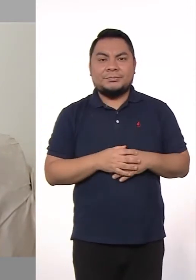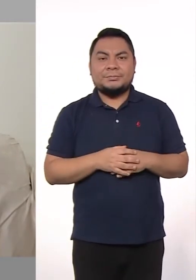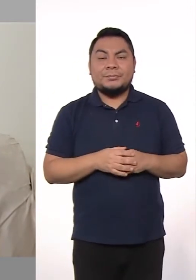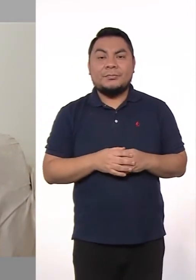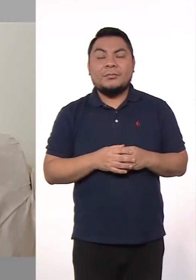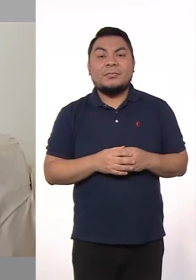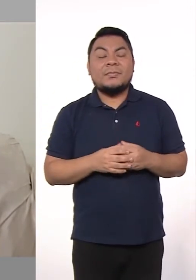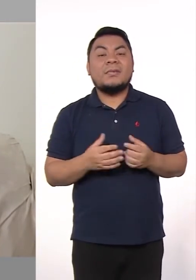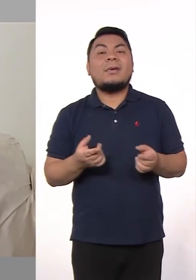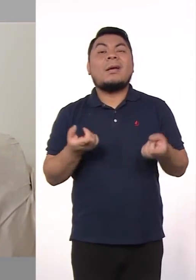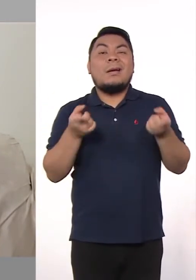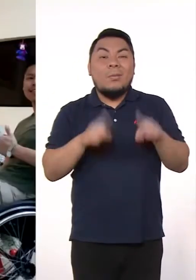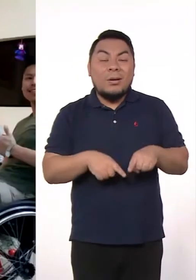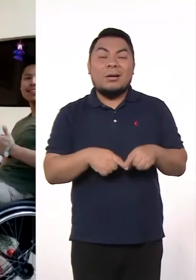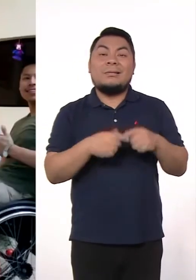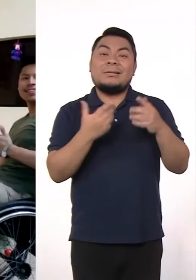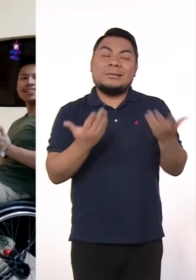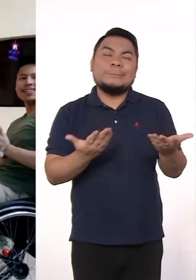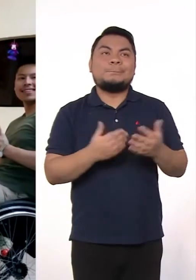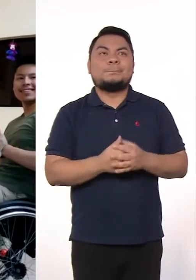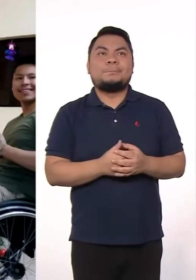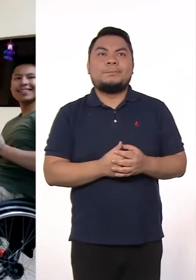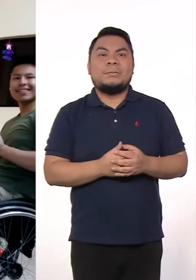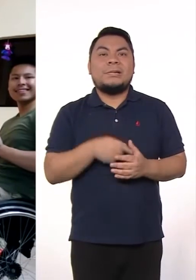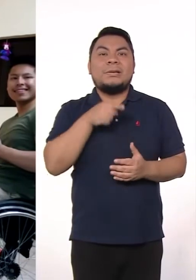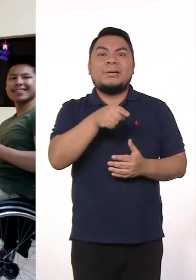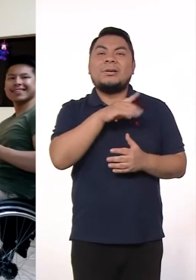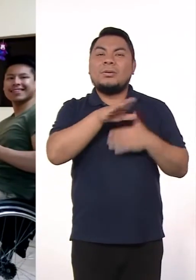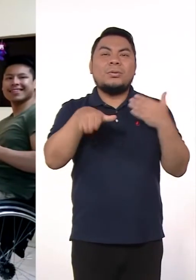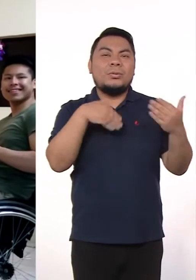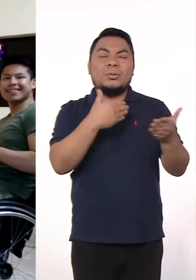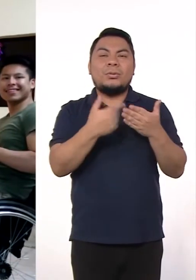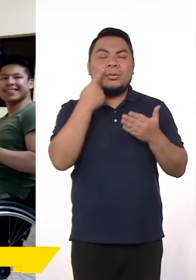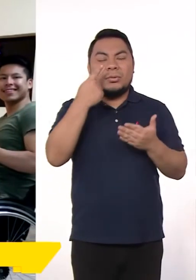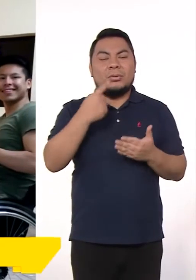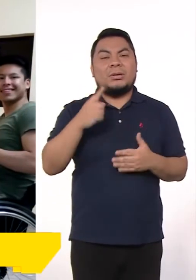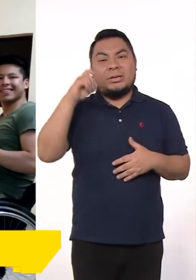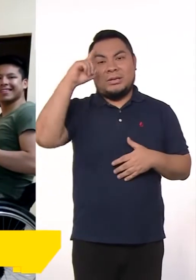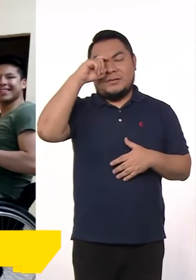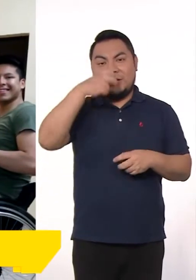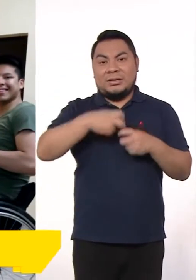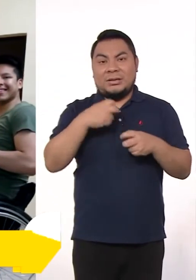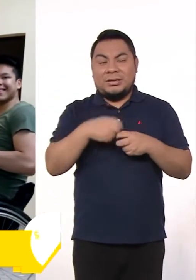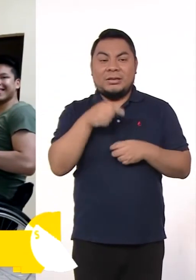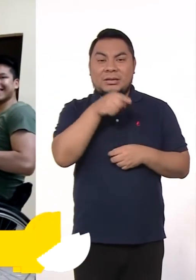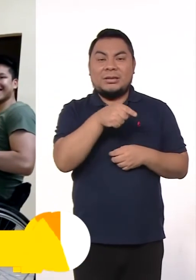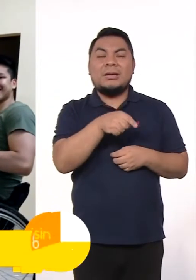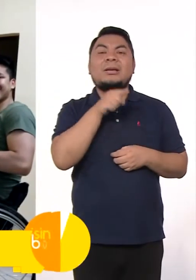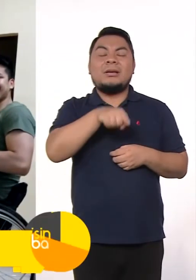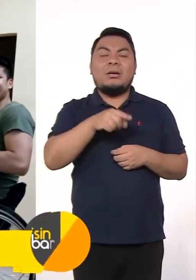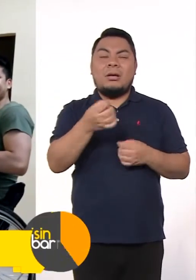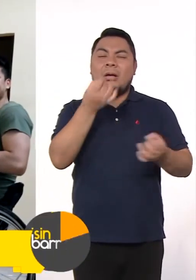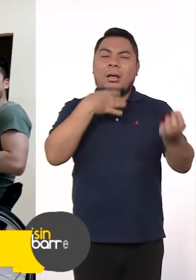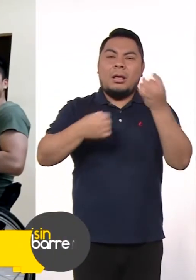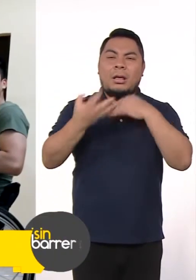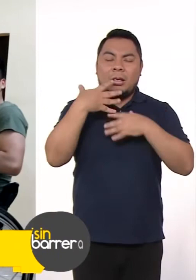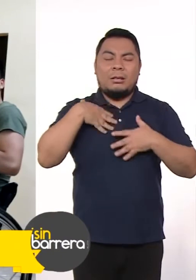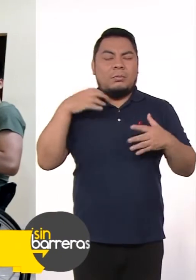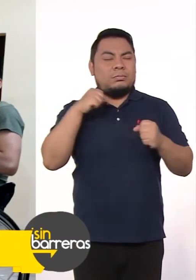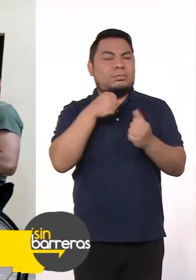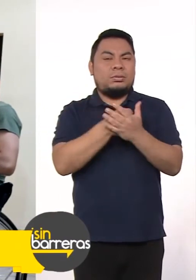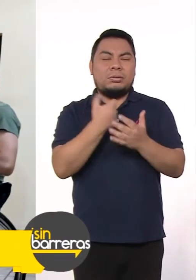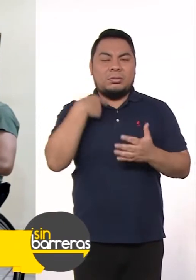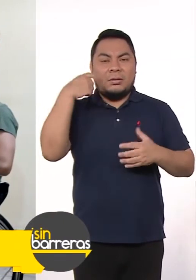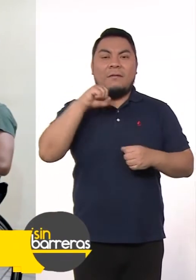Como consecuencia de la militis transversa originó una parálisis estructural